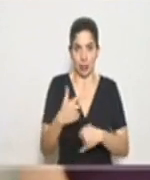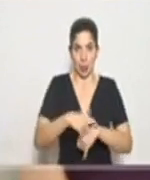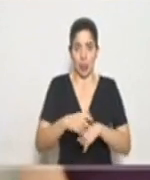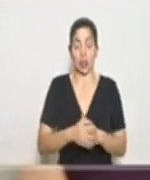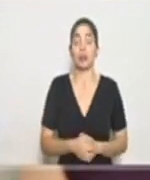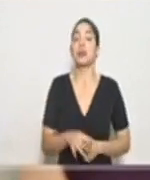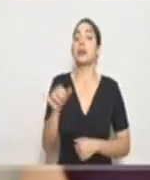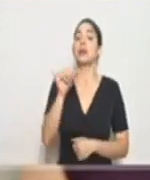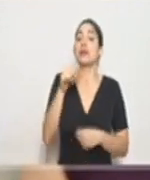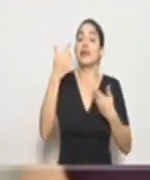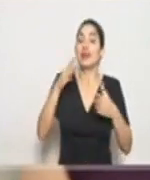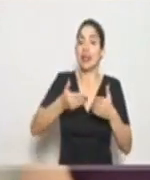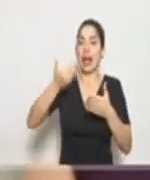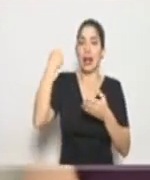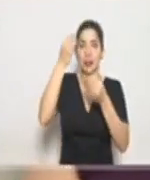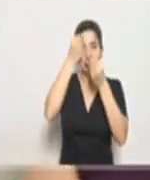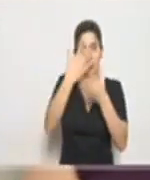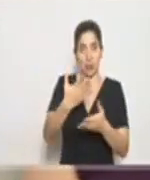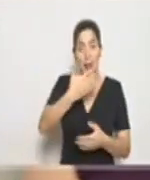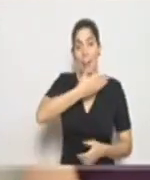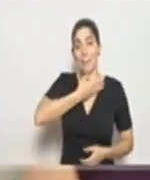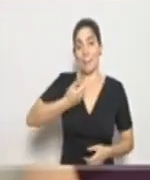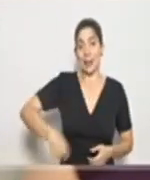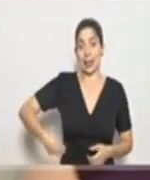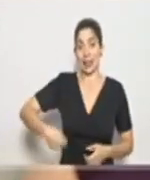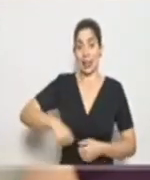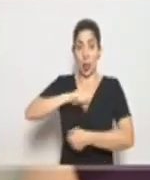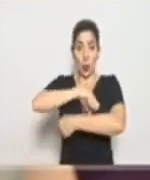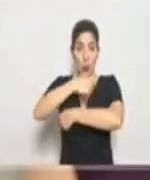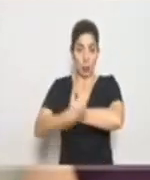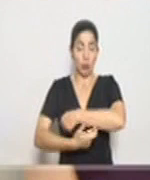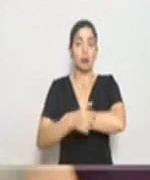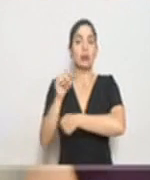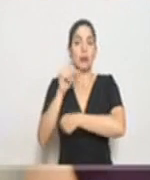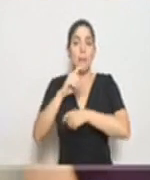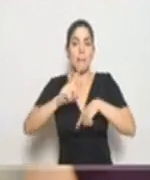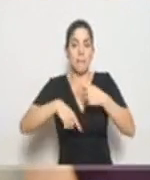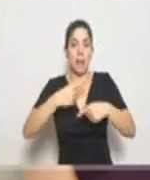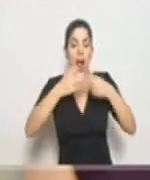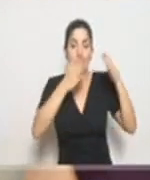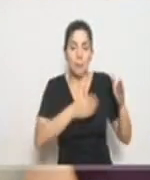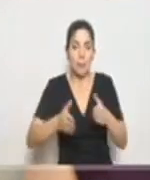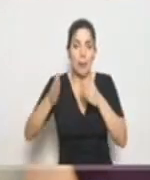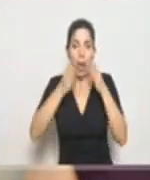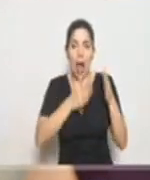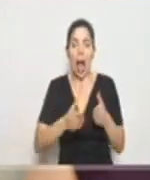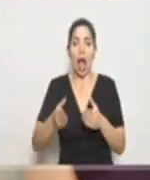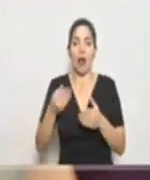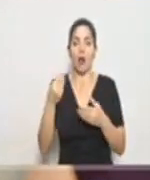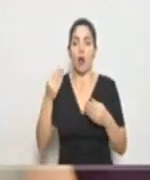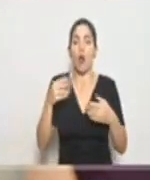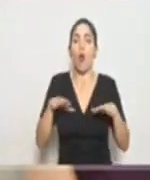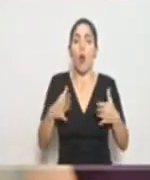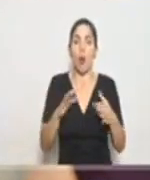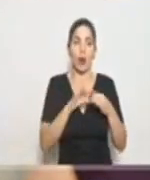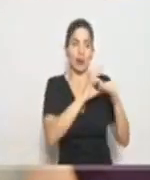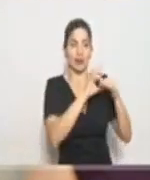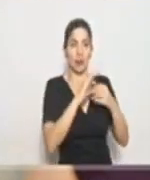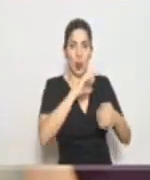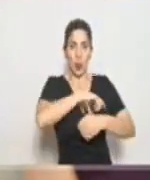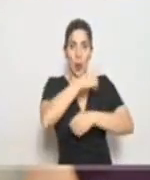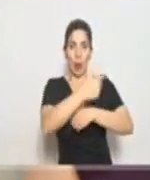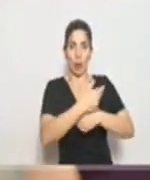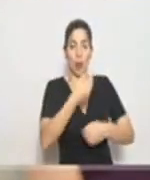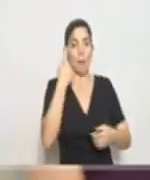Asimismo, como lo ha anunciado la presidenta de la Junta de Protección Social, también estaremos preparando un plan de inversión conjunto con la Junta de